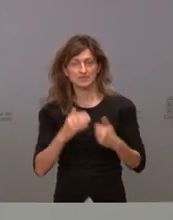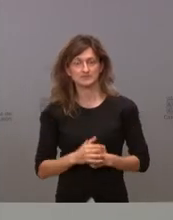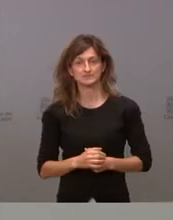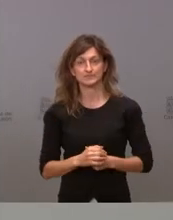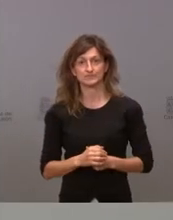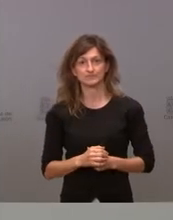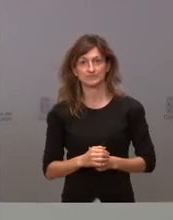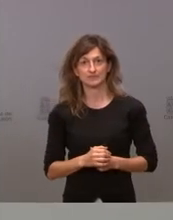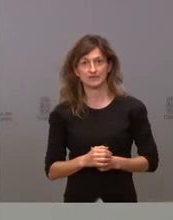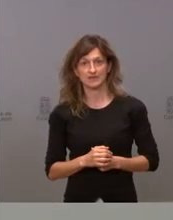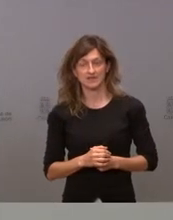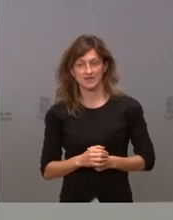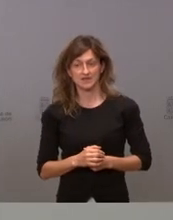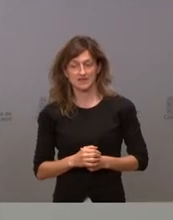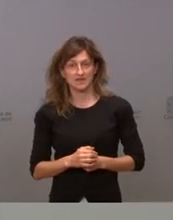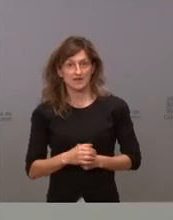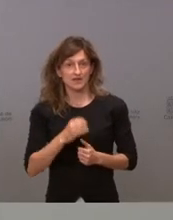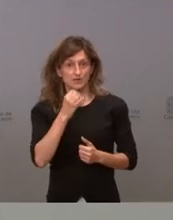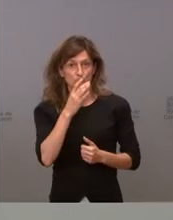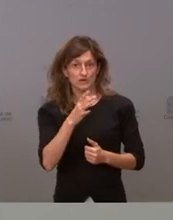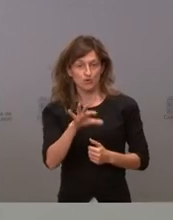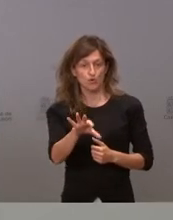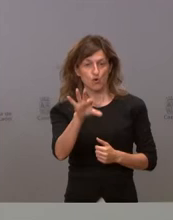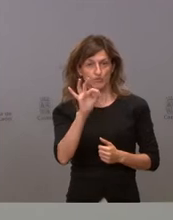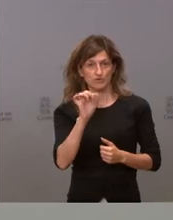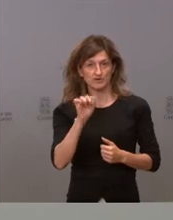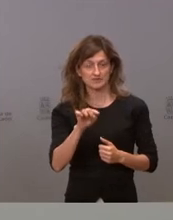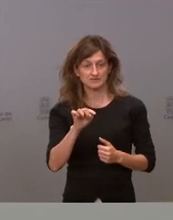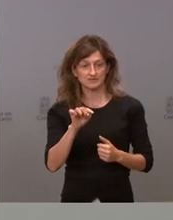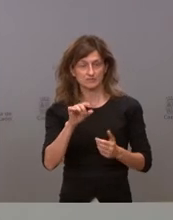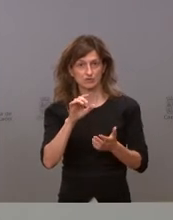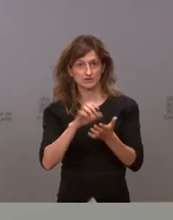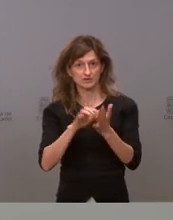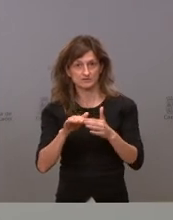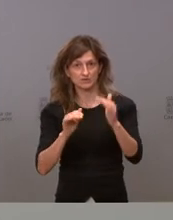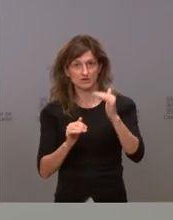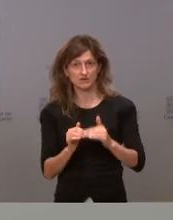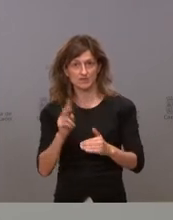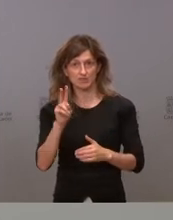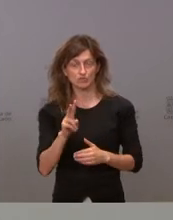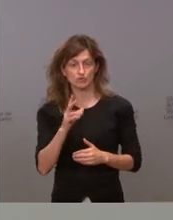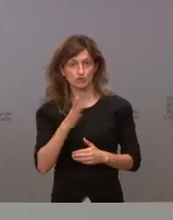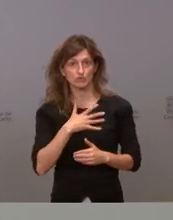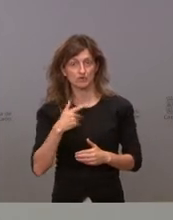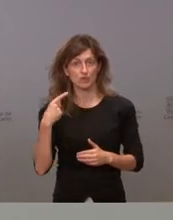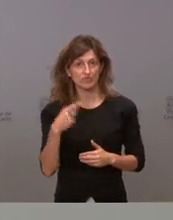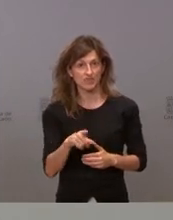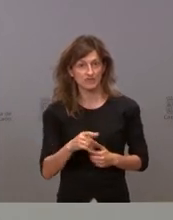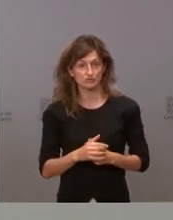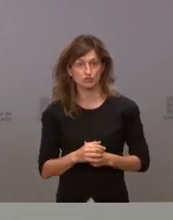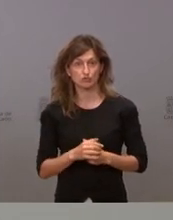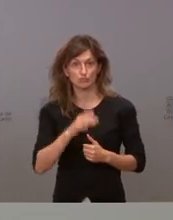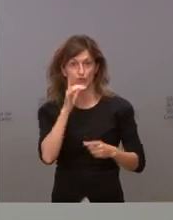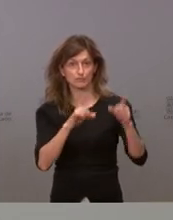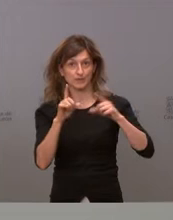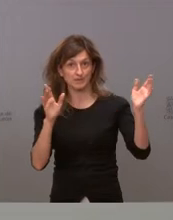bueno por qué hemos optado por esto y no por pasar toda la comunidad a nivel 2 porque no queremos hacer daño a quien no supone un